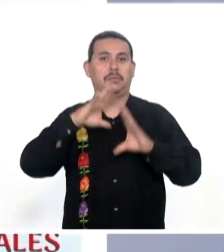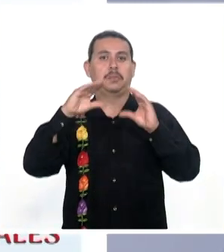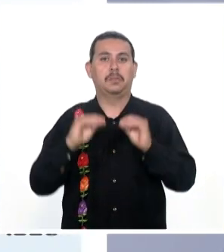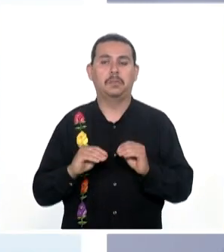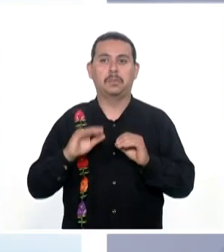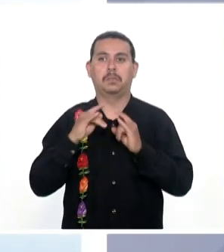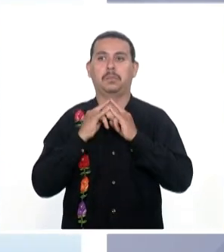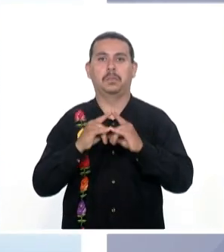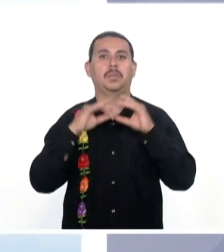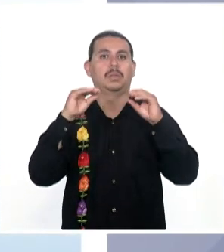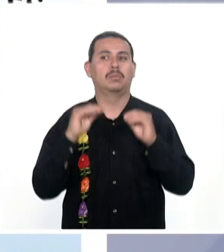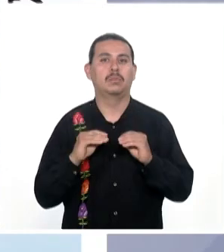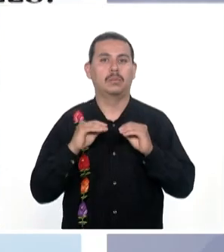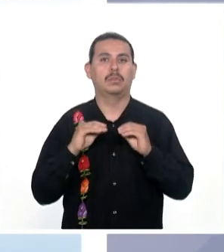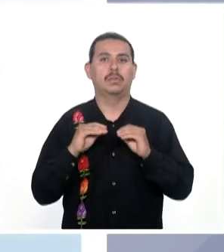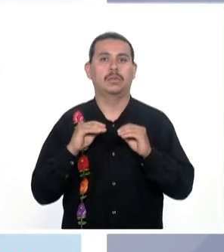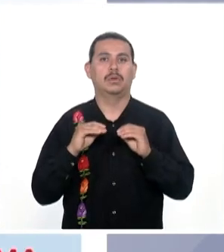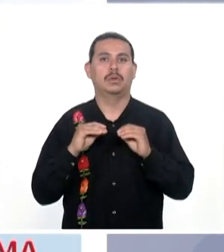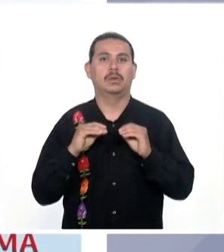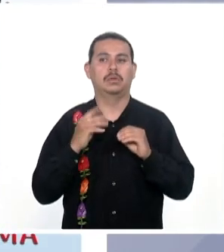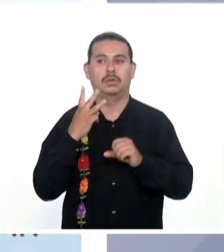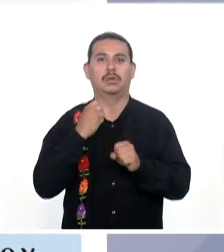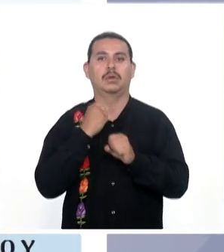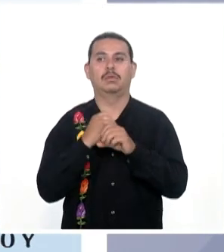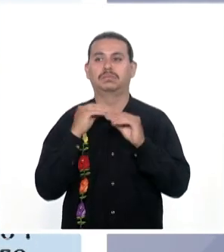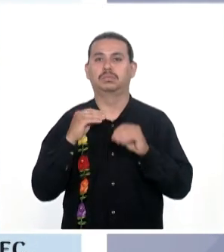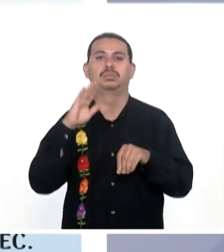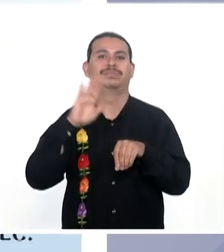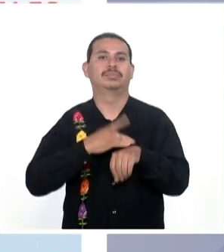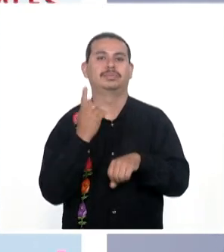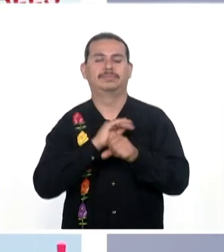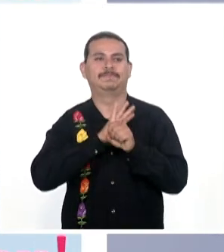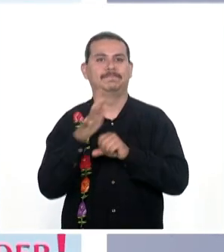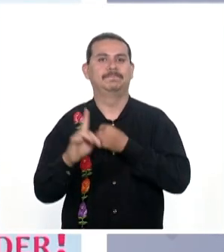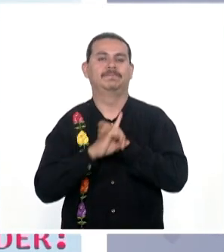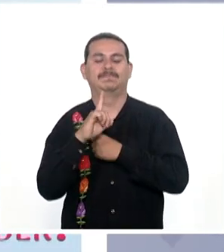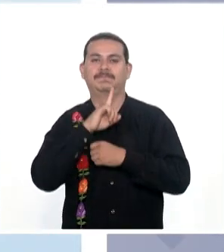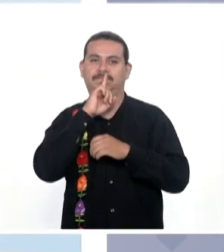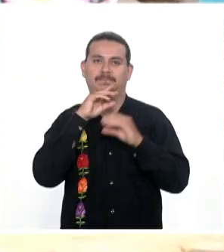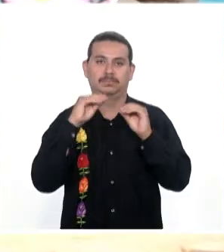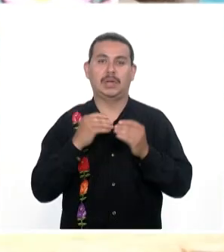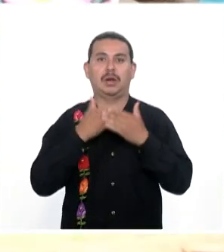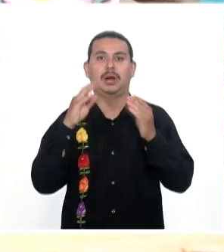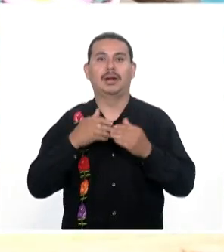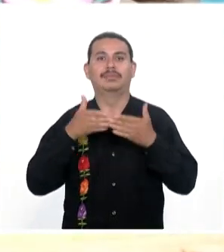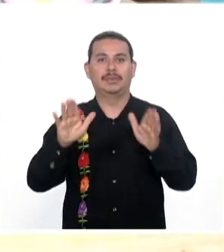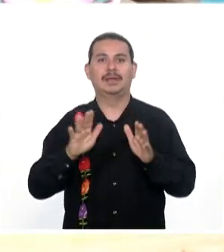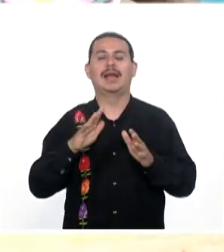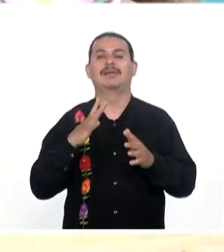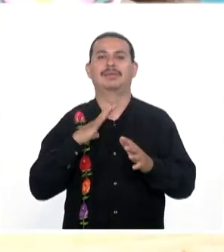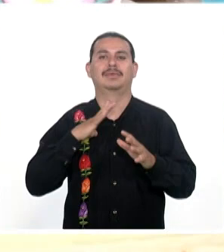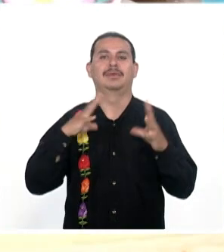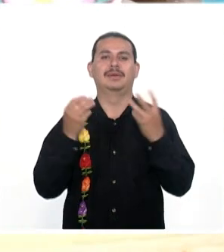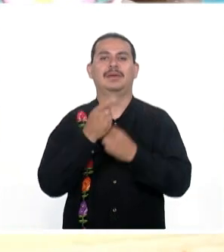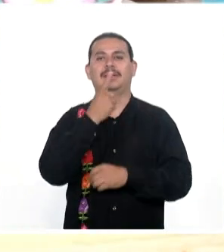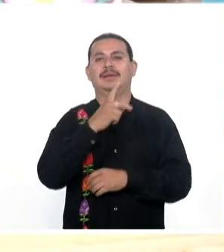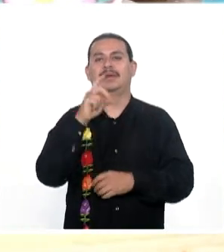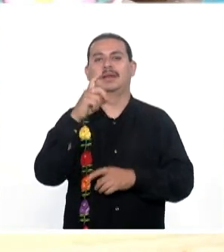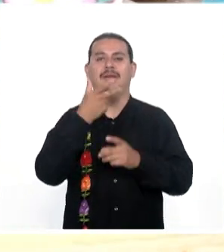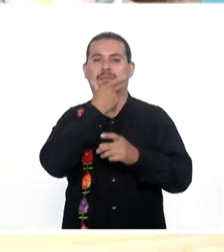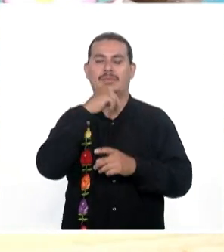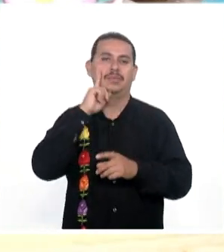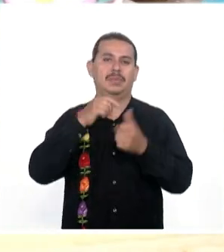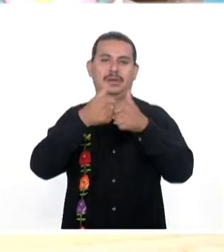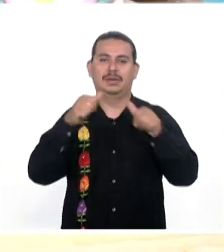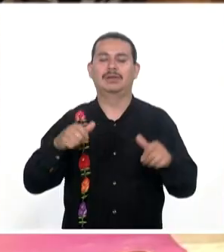de suspenderse esta expoferia durante tres años debido a la pandemia, participarán nuevamente alrededor de 30